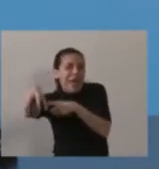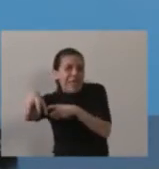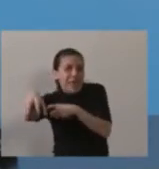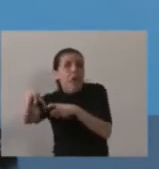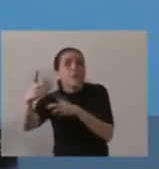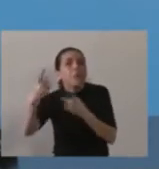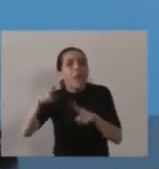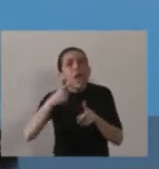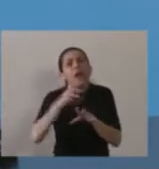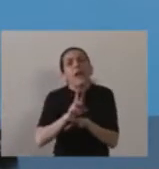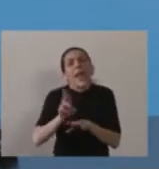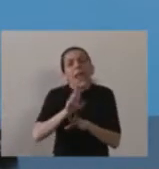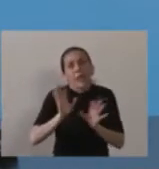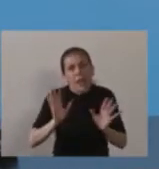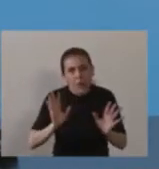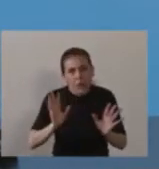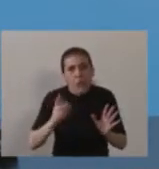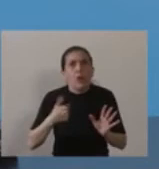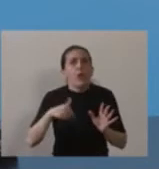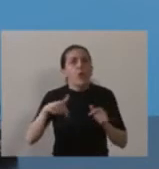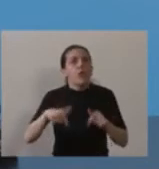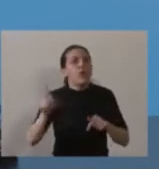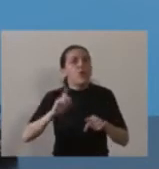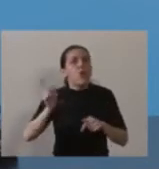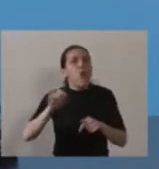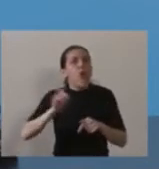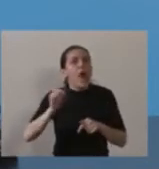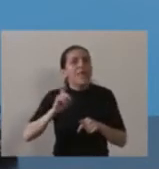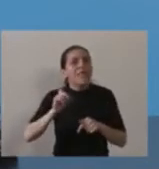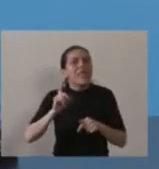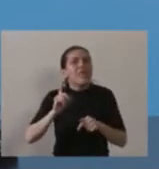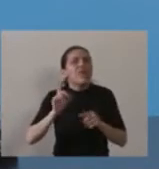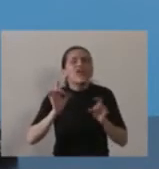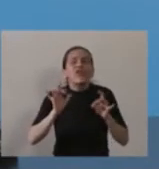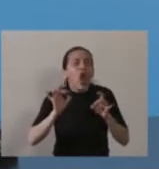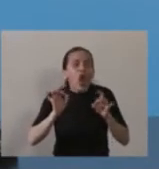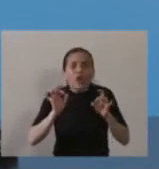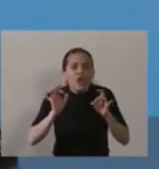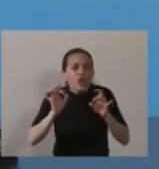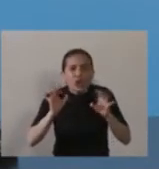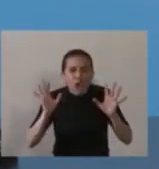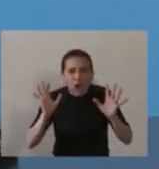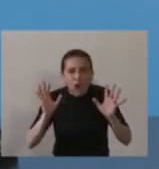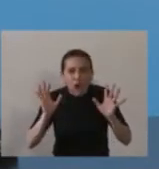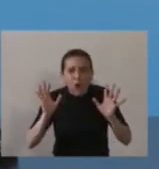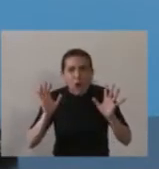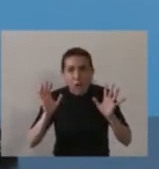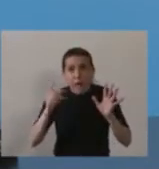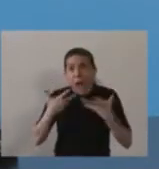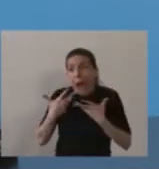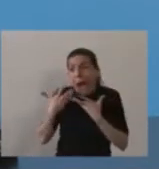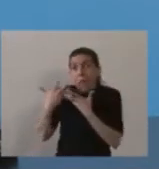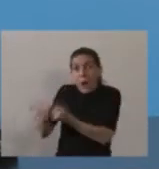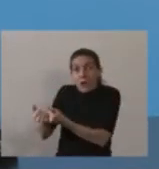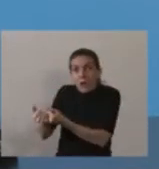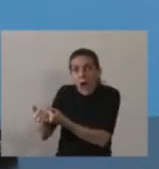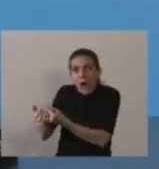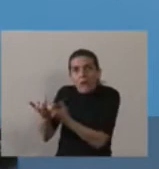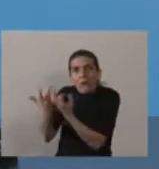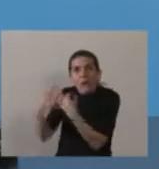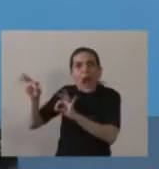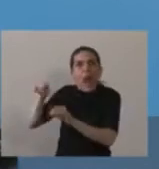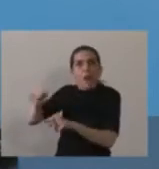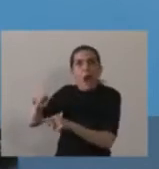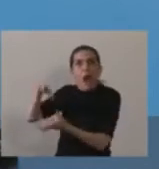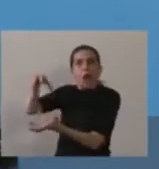ya vuelvo a repetir, esto no es nada más y nada menos que rescatar una empresa que los tiempos